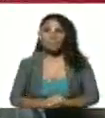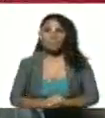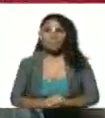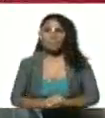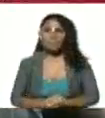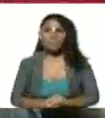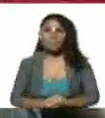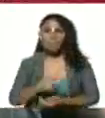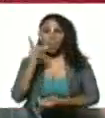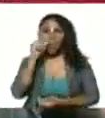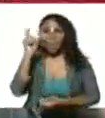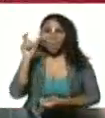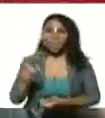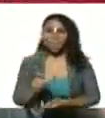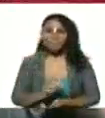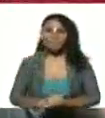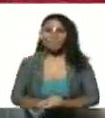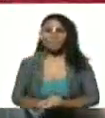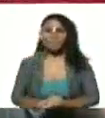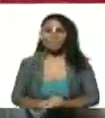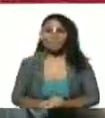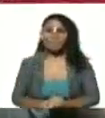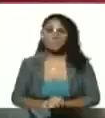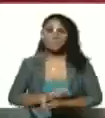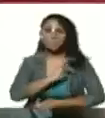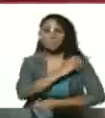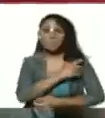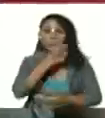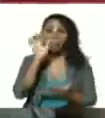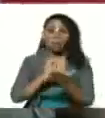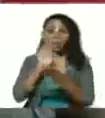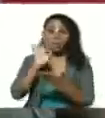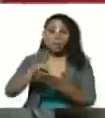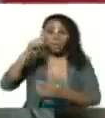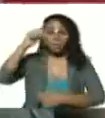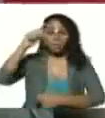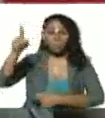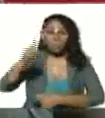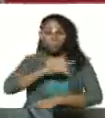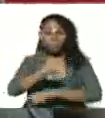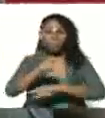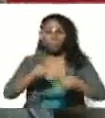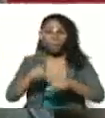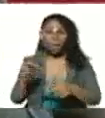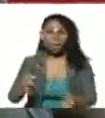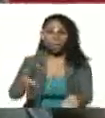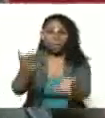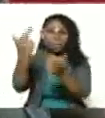Fernández Lárez comandante estratégico operacional ha recibido